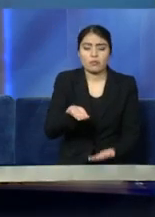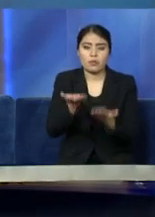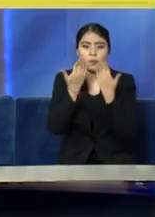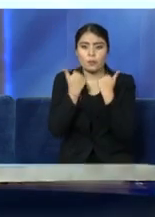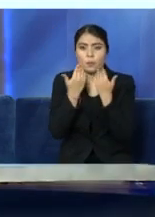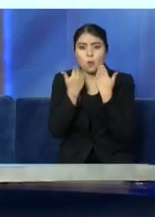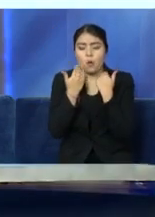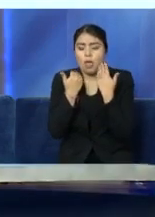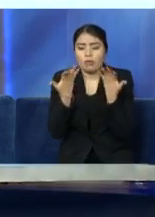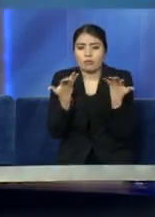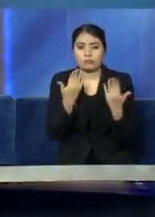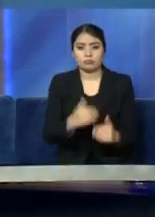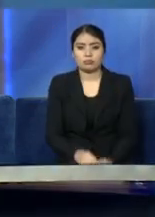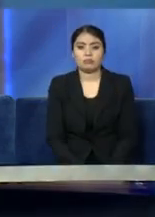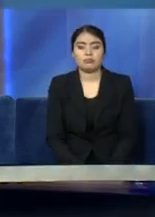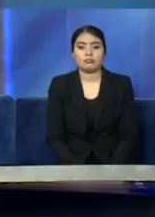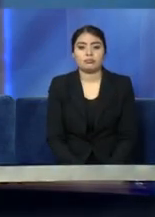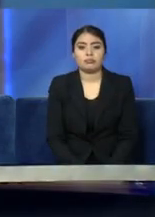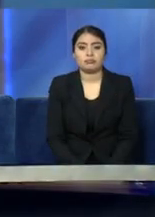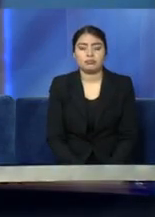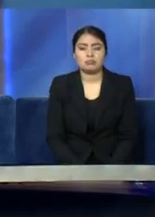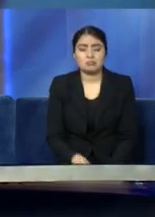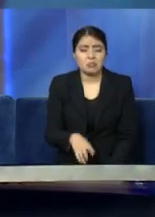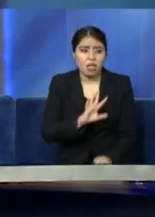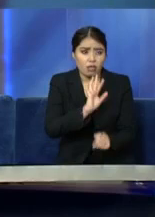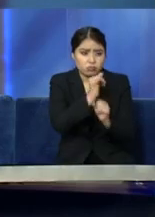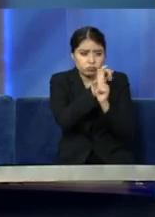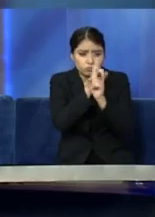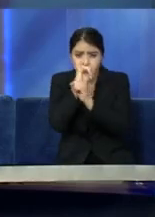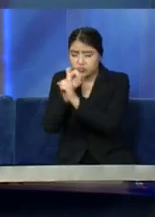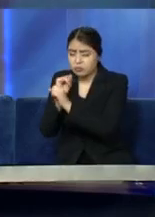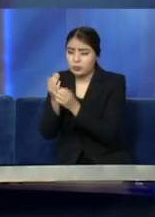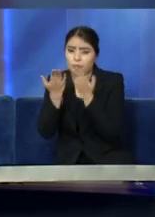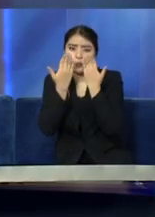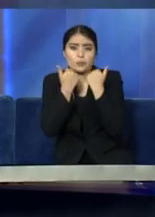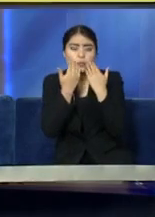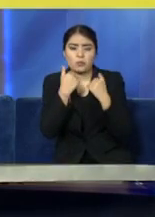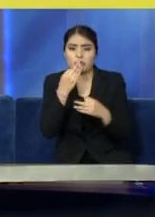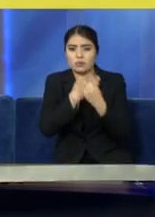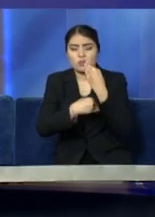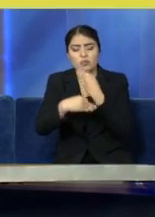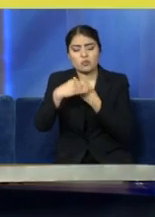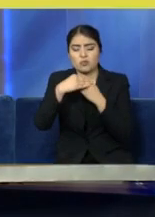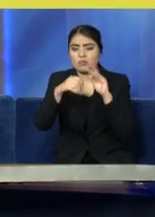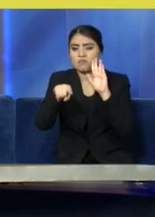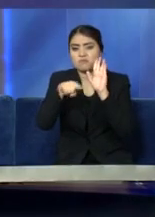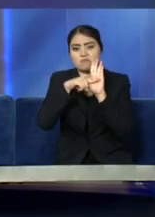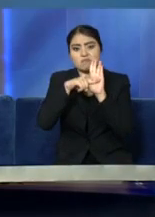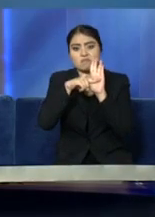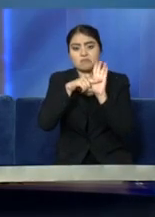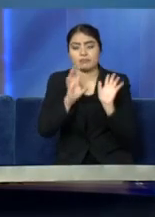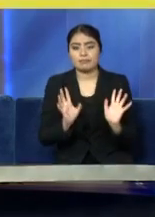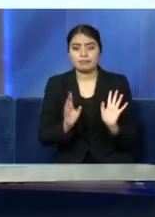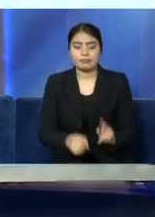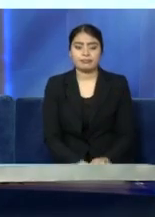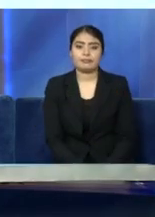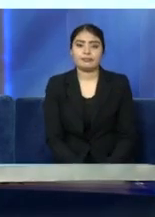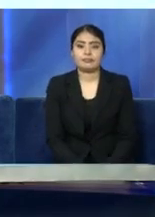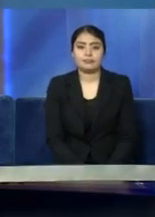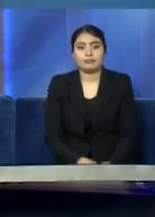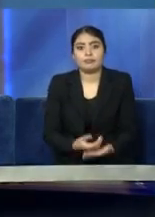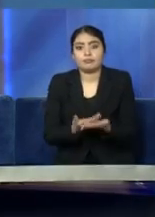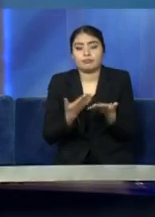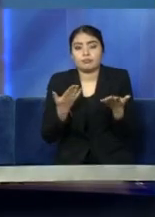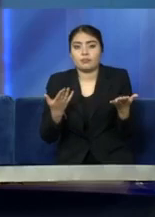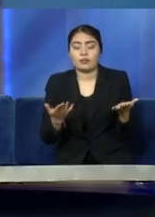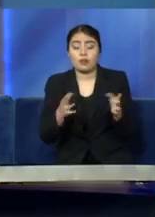ha habido casos sospechosos, han salido negativos. Entonces, de manera, o sea,